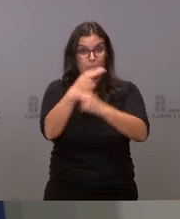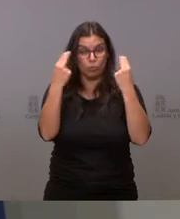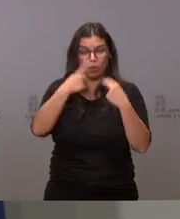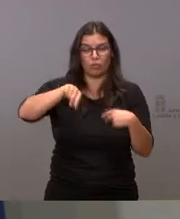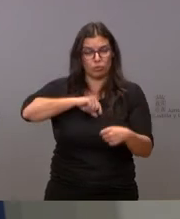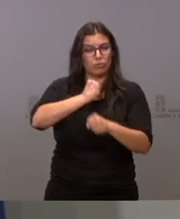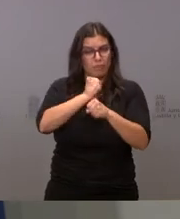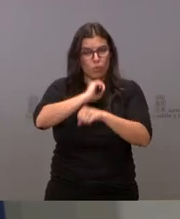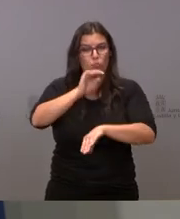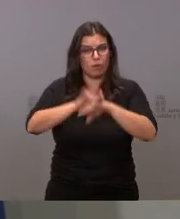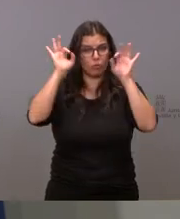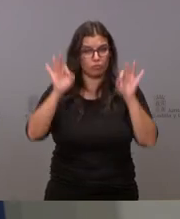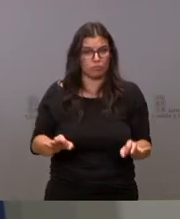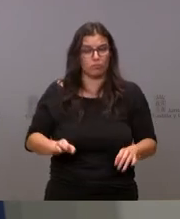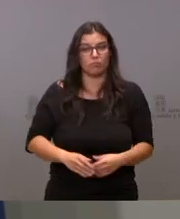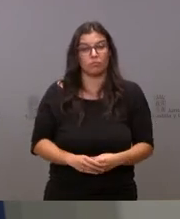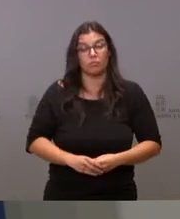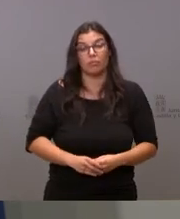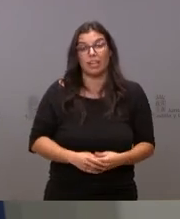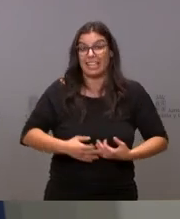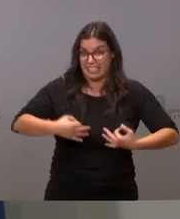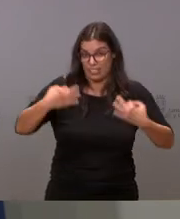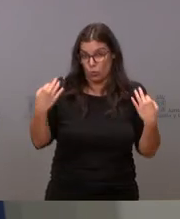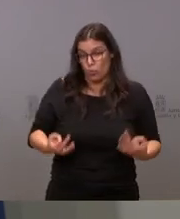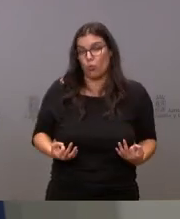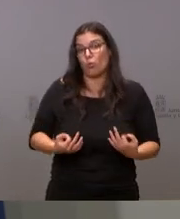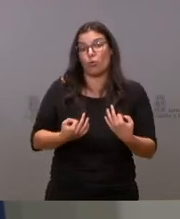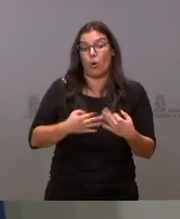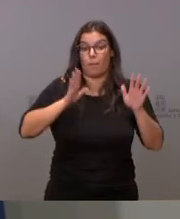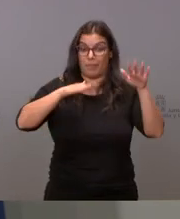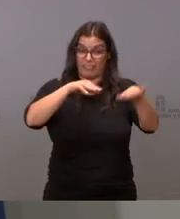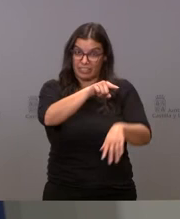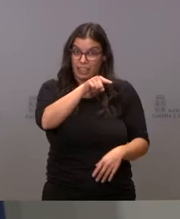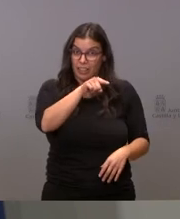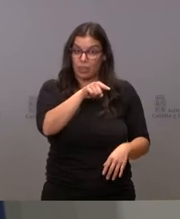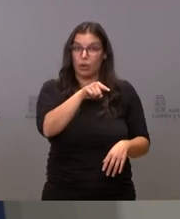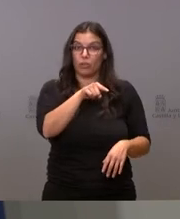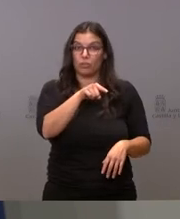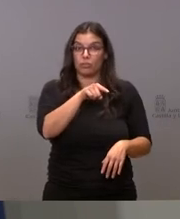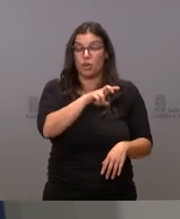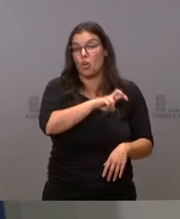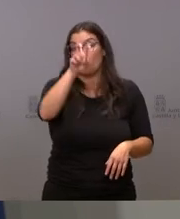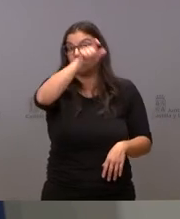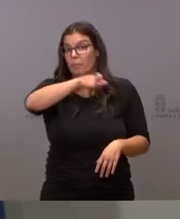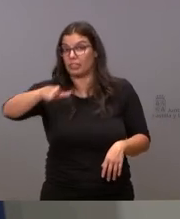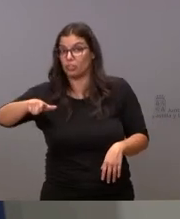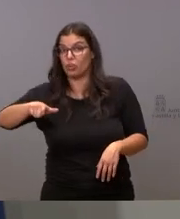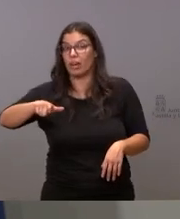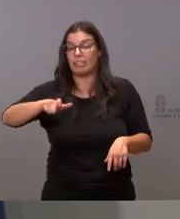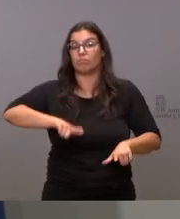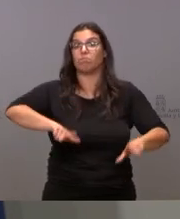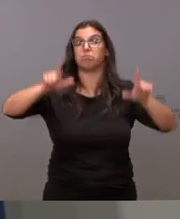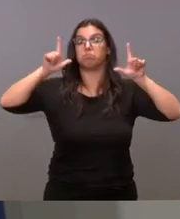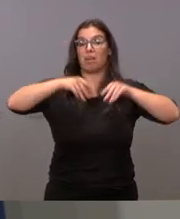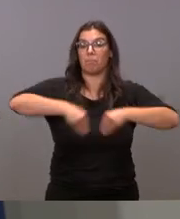nuestro trabajo seguro que esa manifestación tendrá a otras personas a la cabeza de la